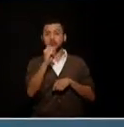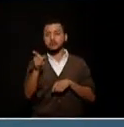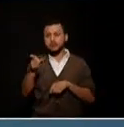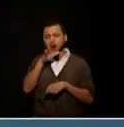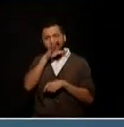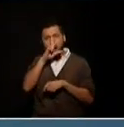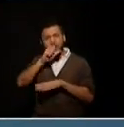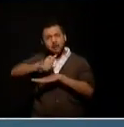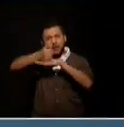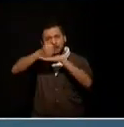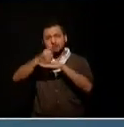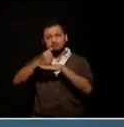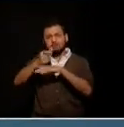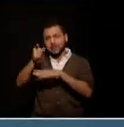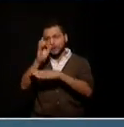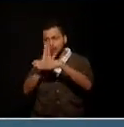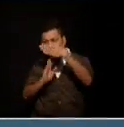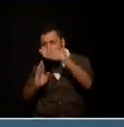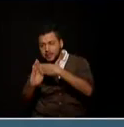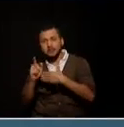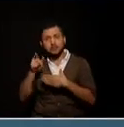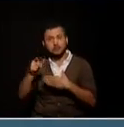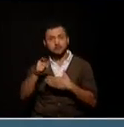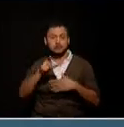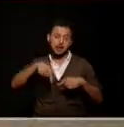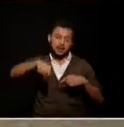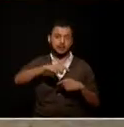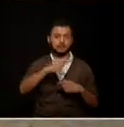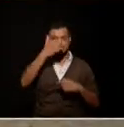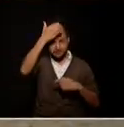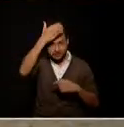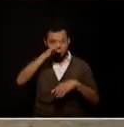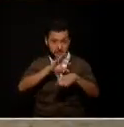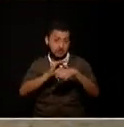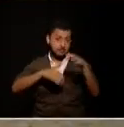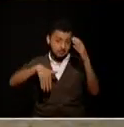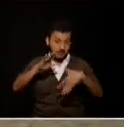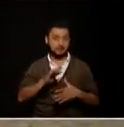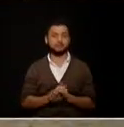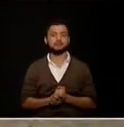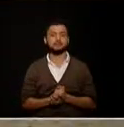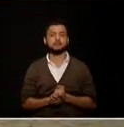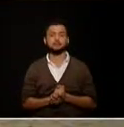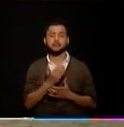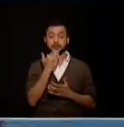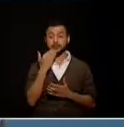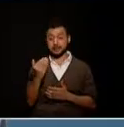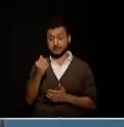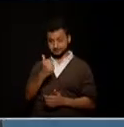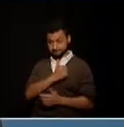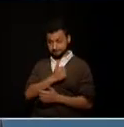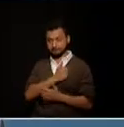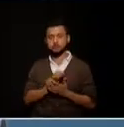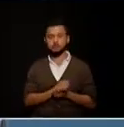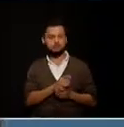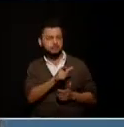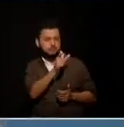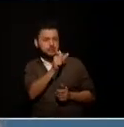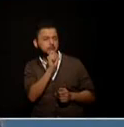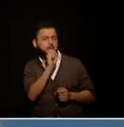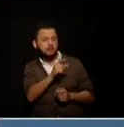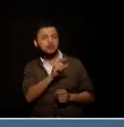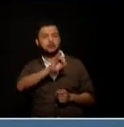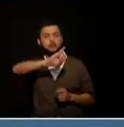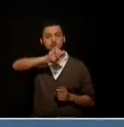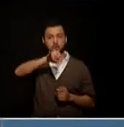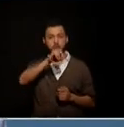tenemos que tener control sobre la salud del territorio muchas gracias turno para juan este don mejía el dolor profundo que tiene este